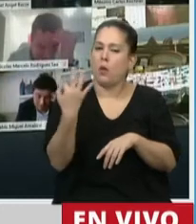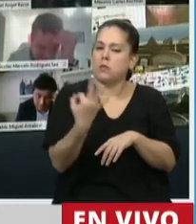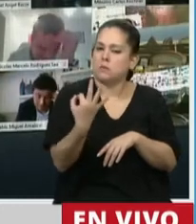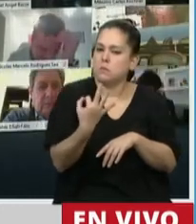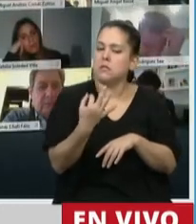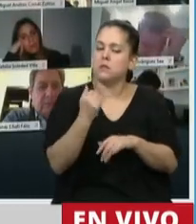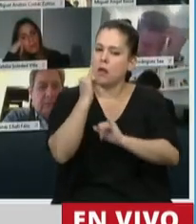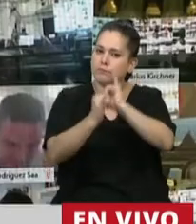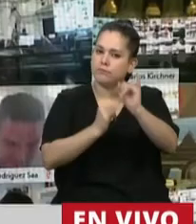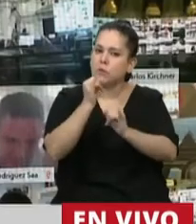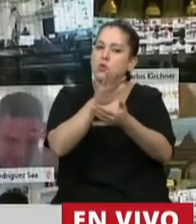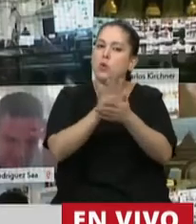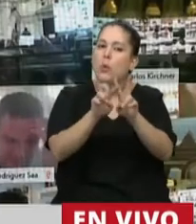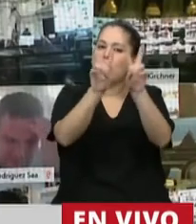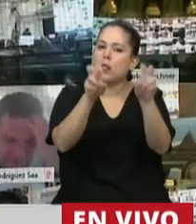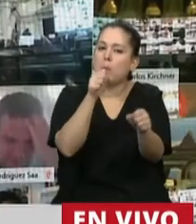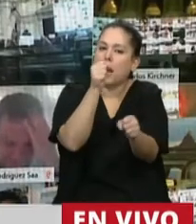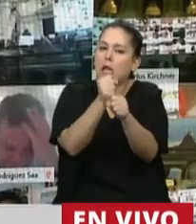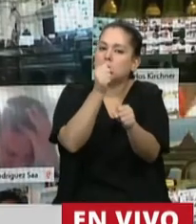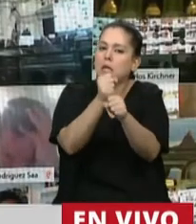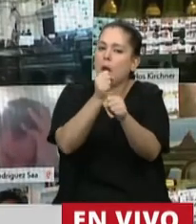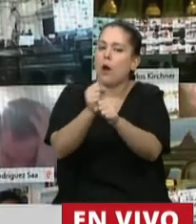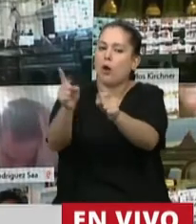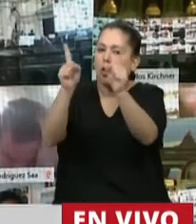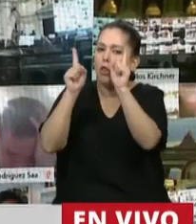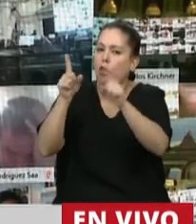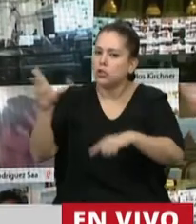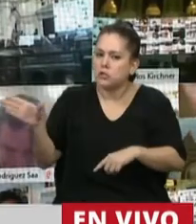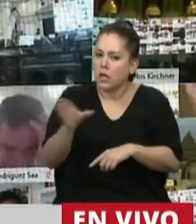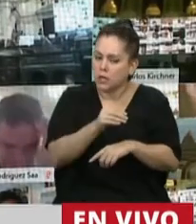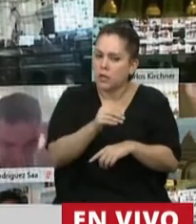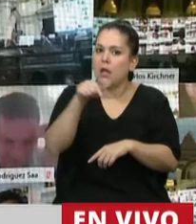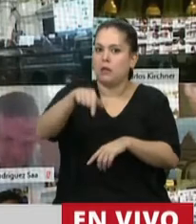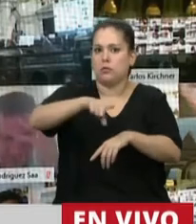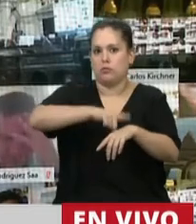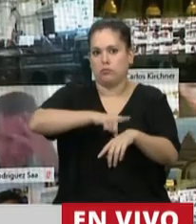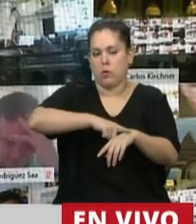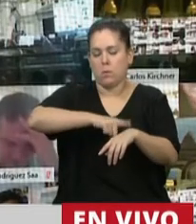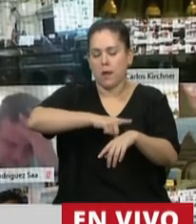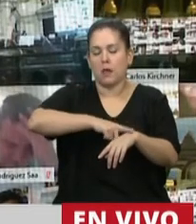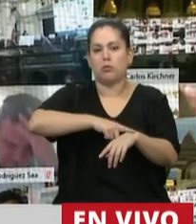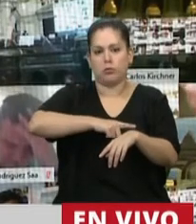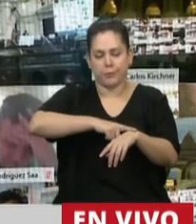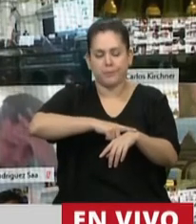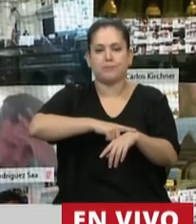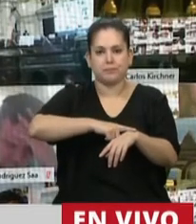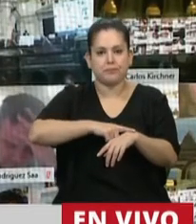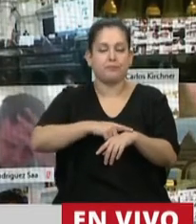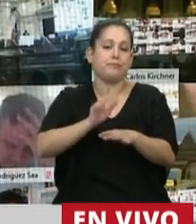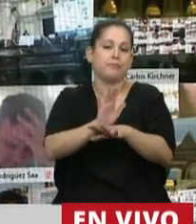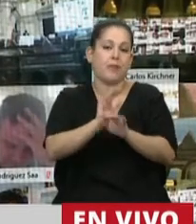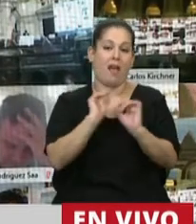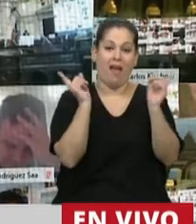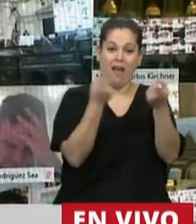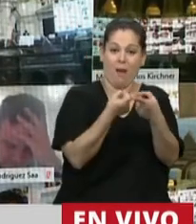referida al trabajo de las y los docentes en estos momentos que han trasladado el aula a sus